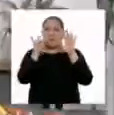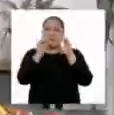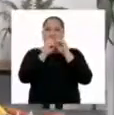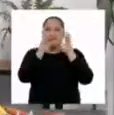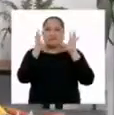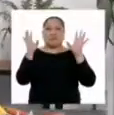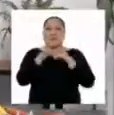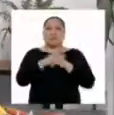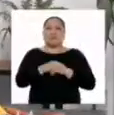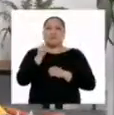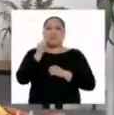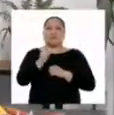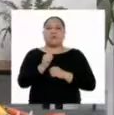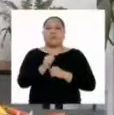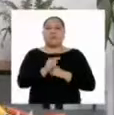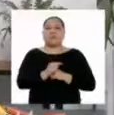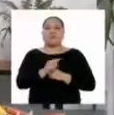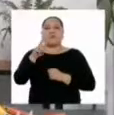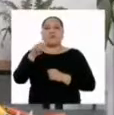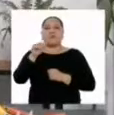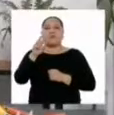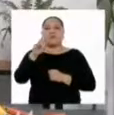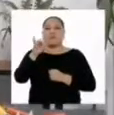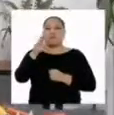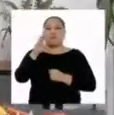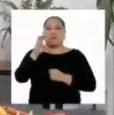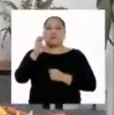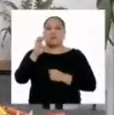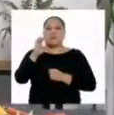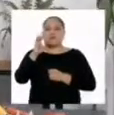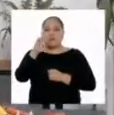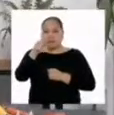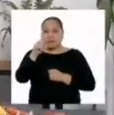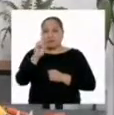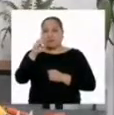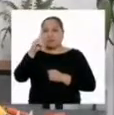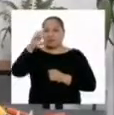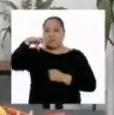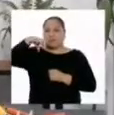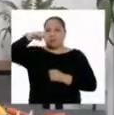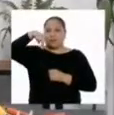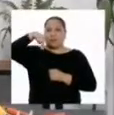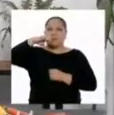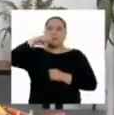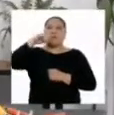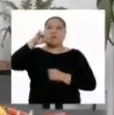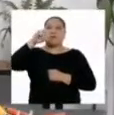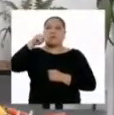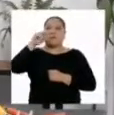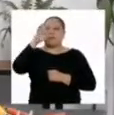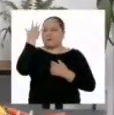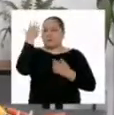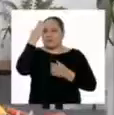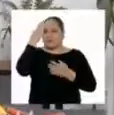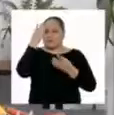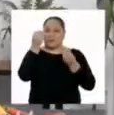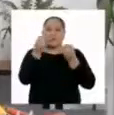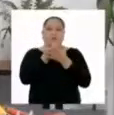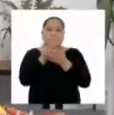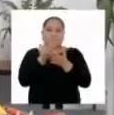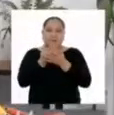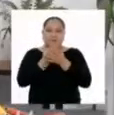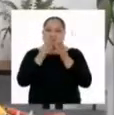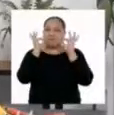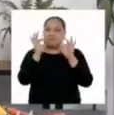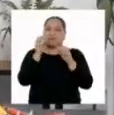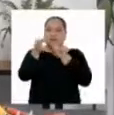siete días son la variable dependiente. Ahora ya saben todo lo que necesitan para realizar un experimento con éxito